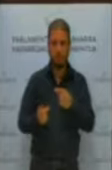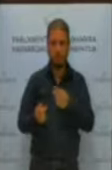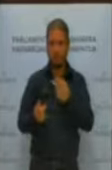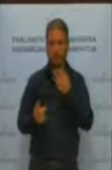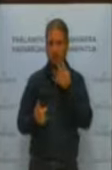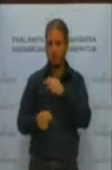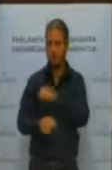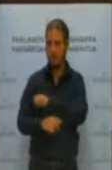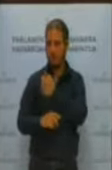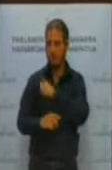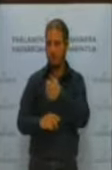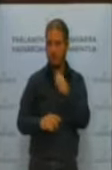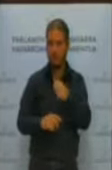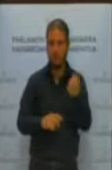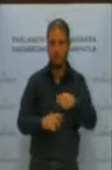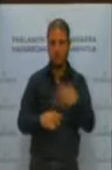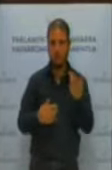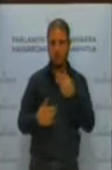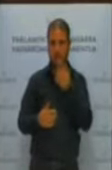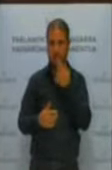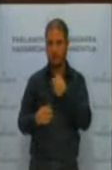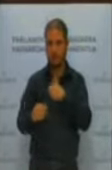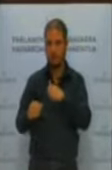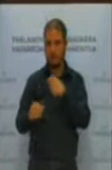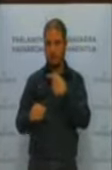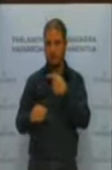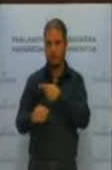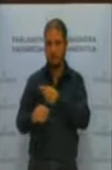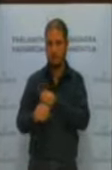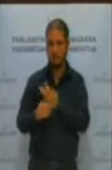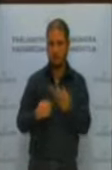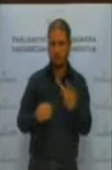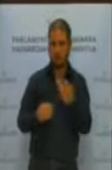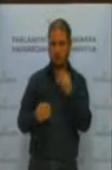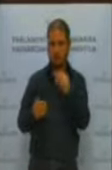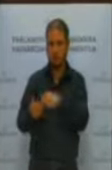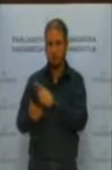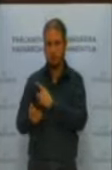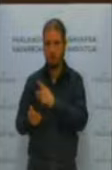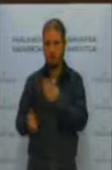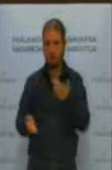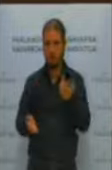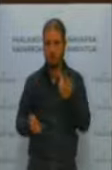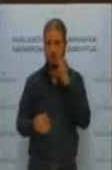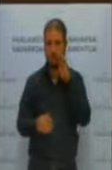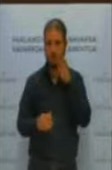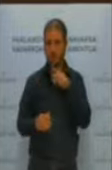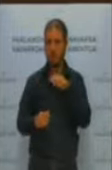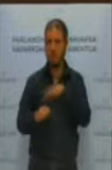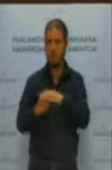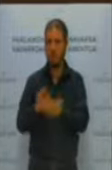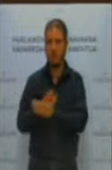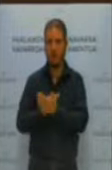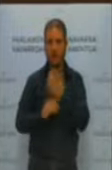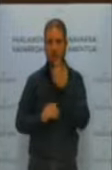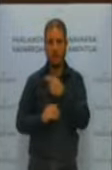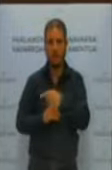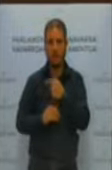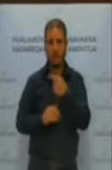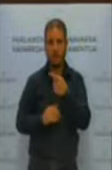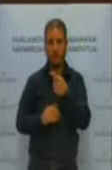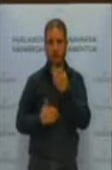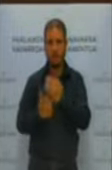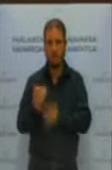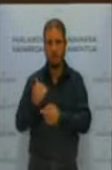el visto bueno. Y sin eso, no se ha dado adelante. O sea, ¿ha visto usted estos expedientes por si tenían alguna falla en estas cuestiones?